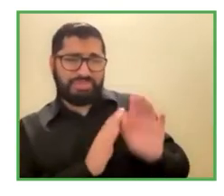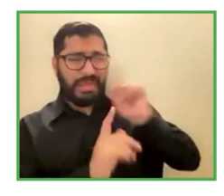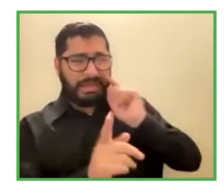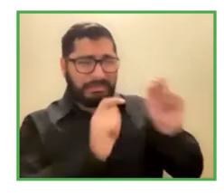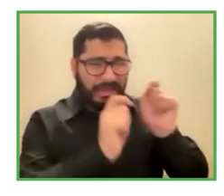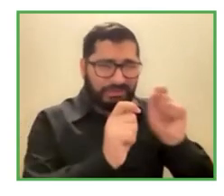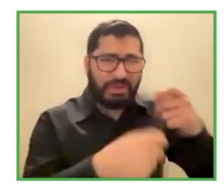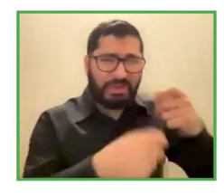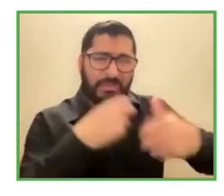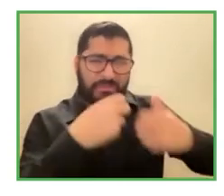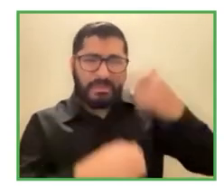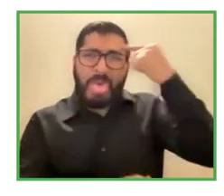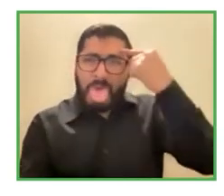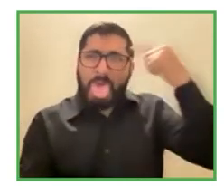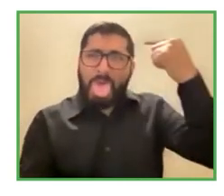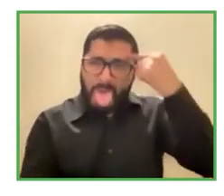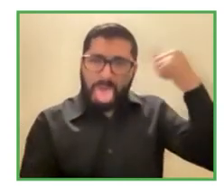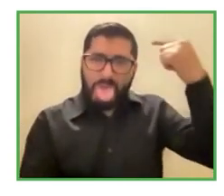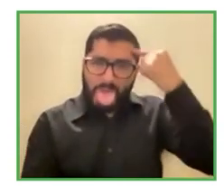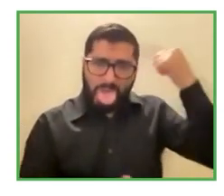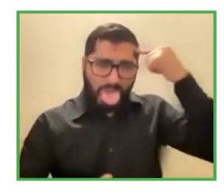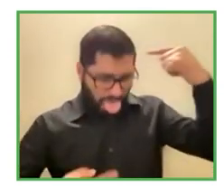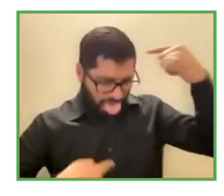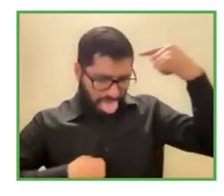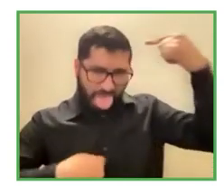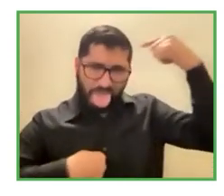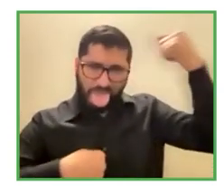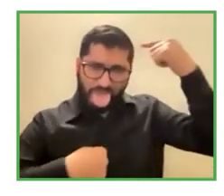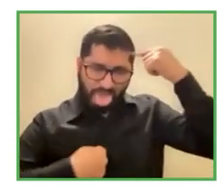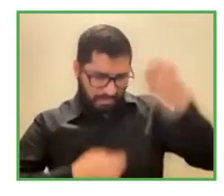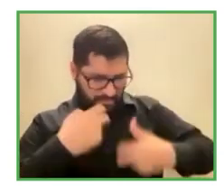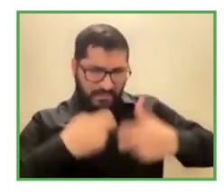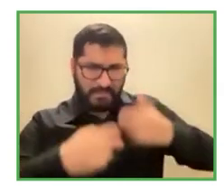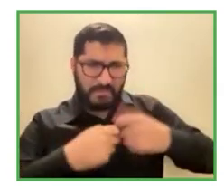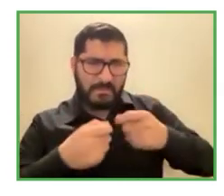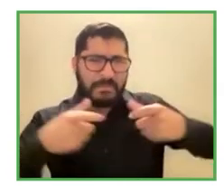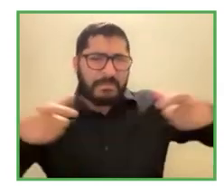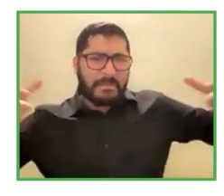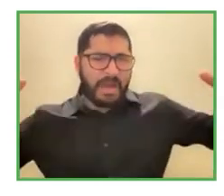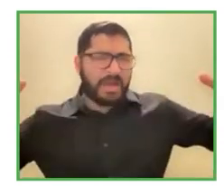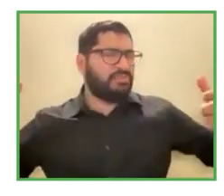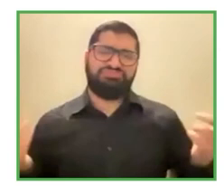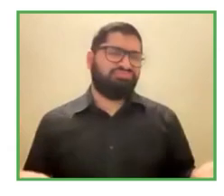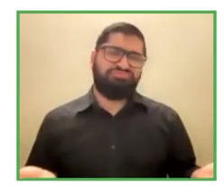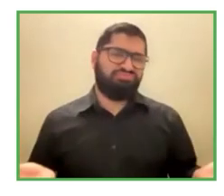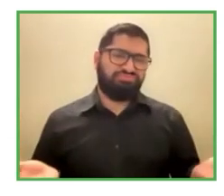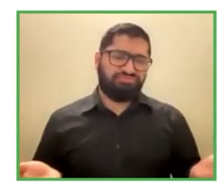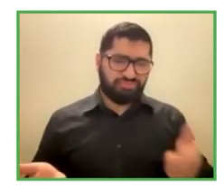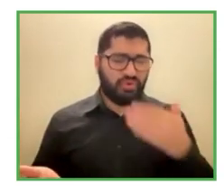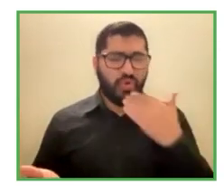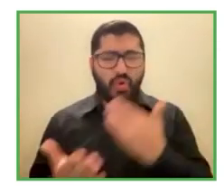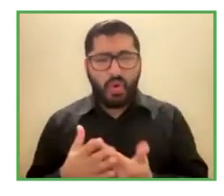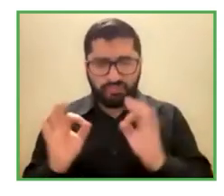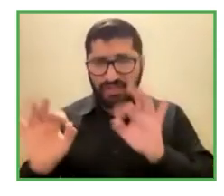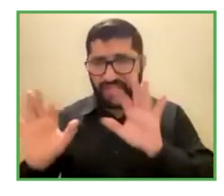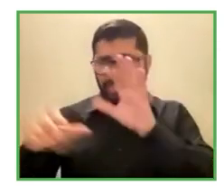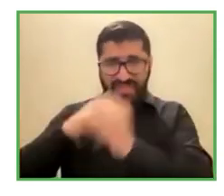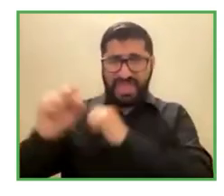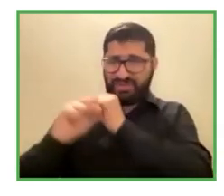afortunadamente con estos 11 años de trabajo no hemos tenido accidentes